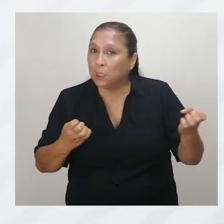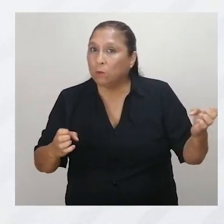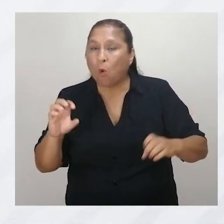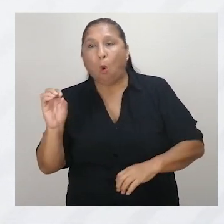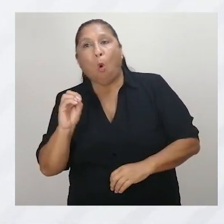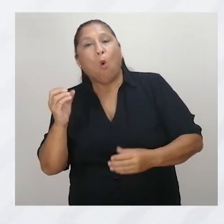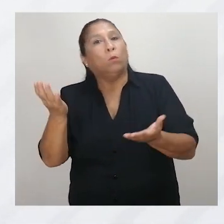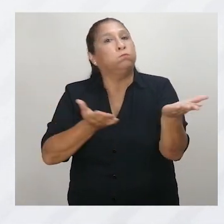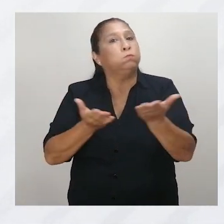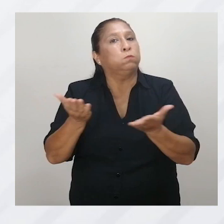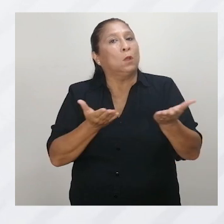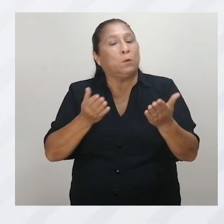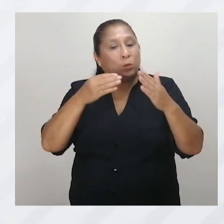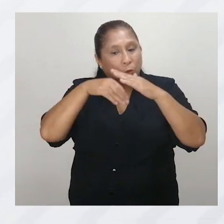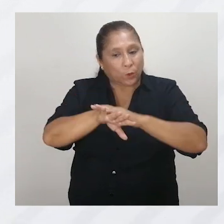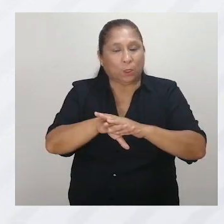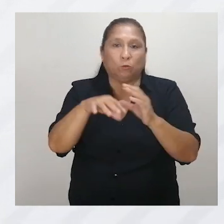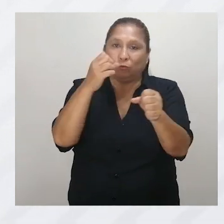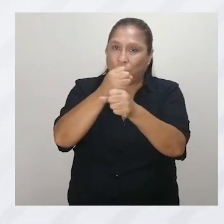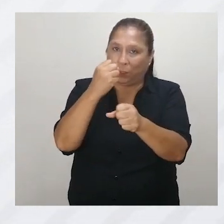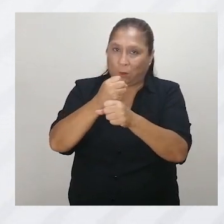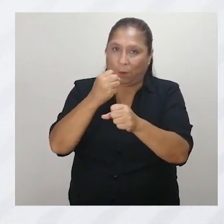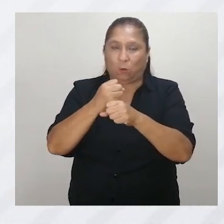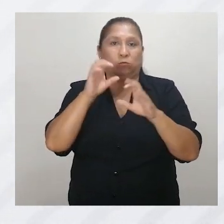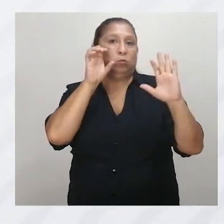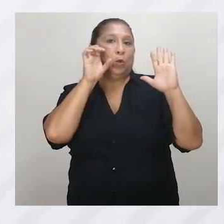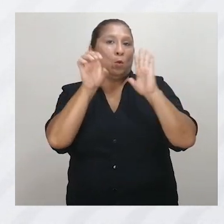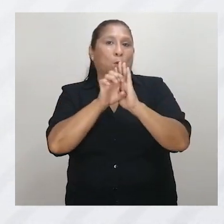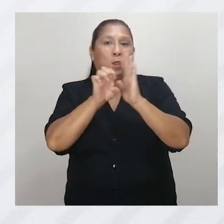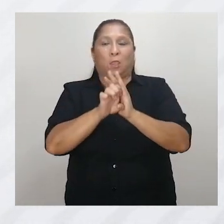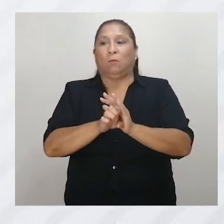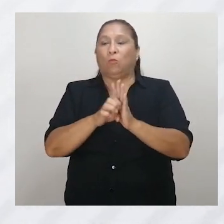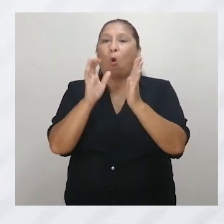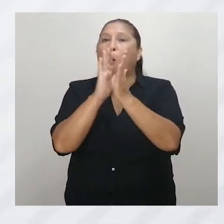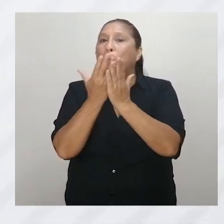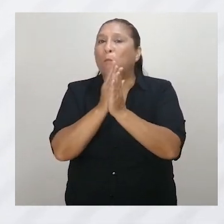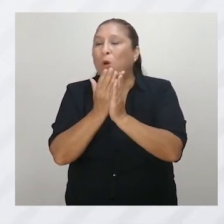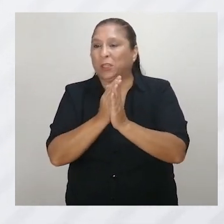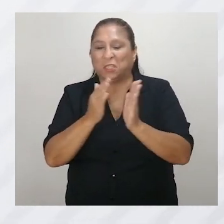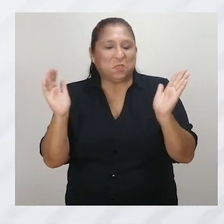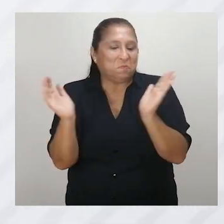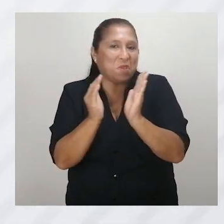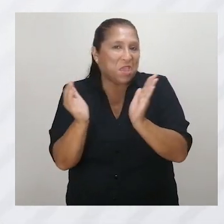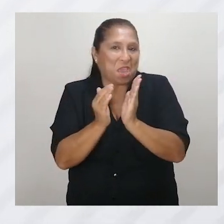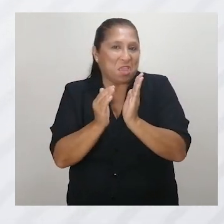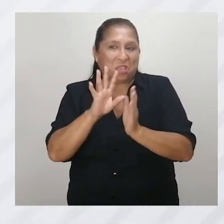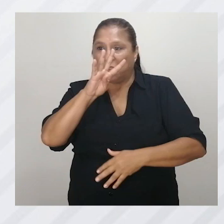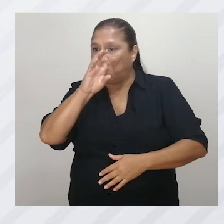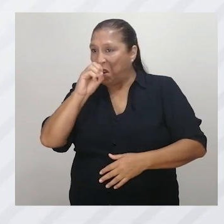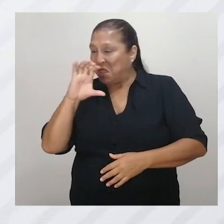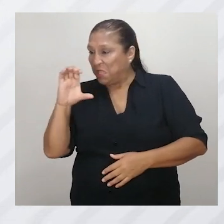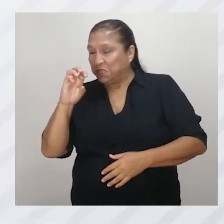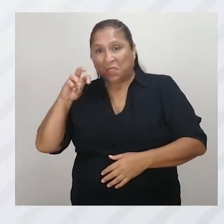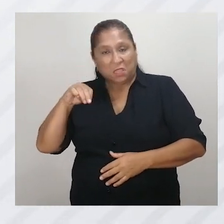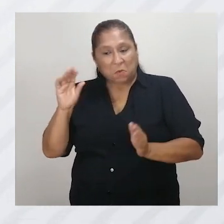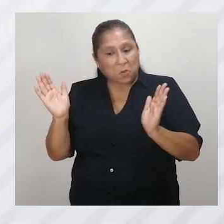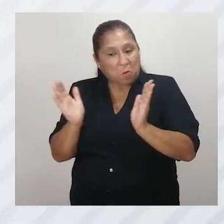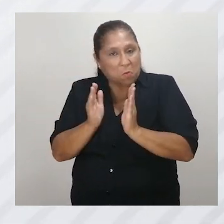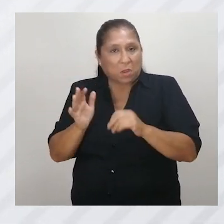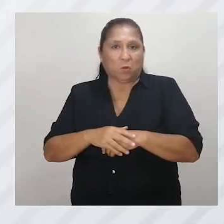equipamiento y o servicio en el centro de trabajo. Por ejemplo, puertas de acceso de menos de 90 centímetros,